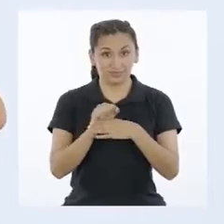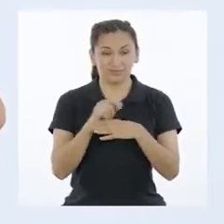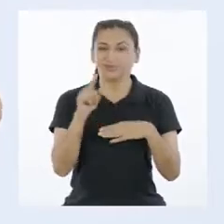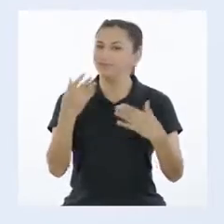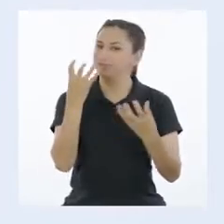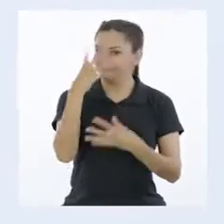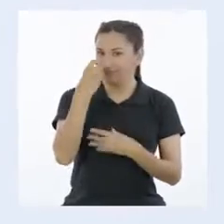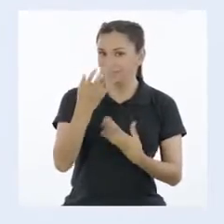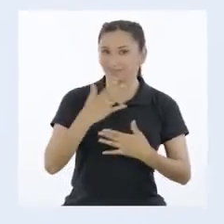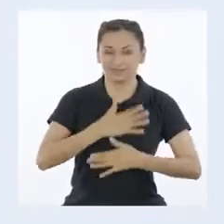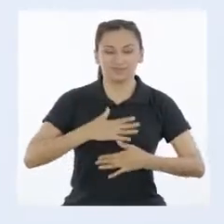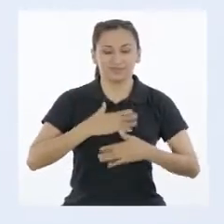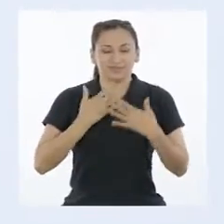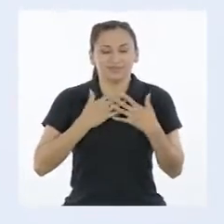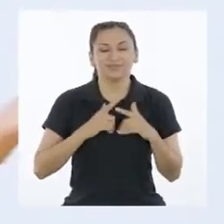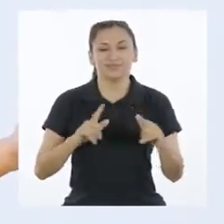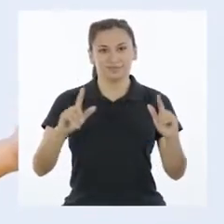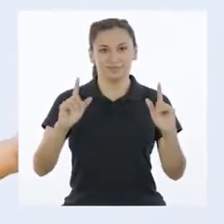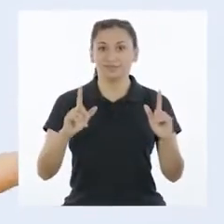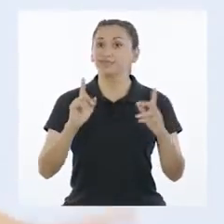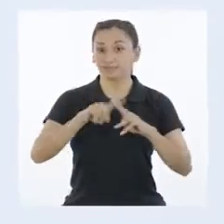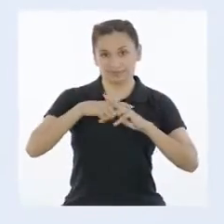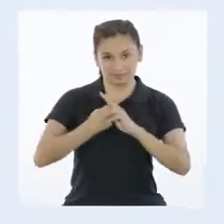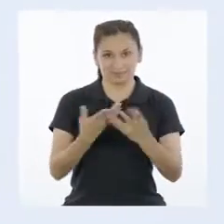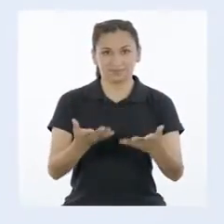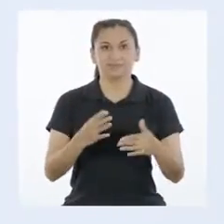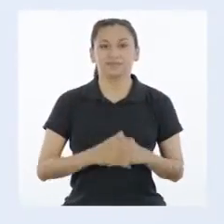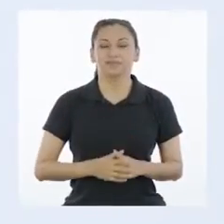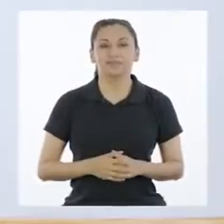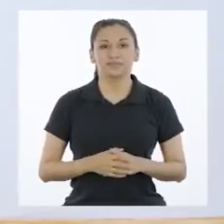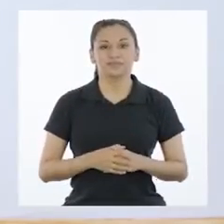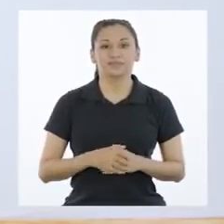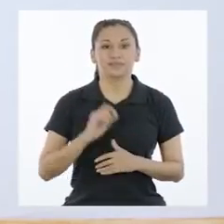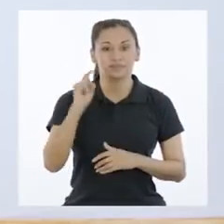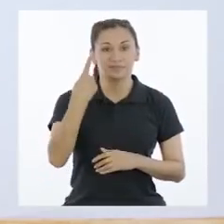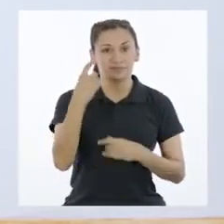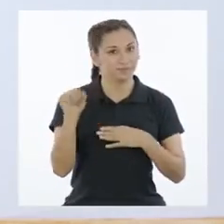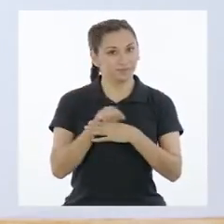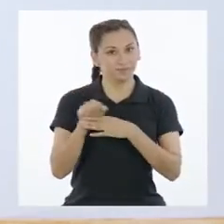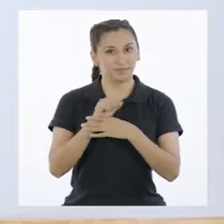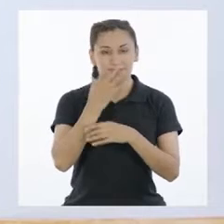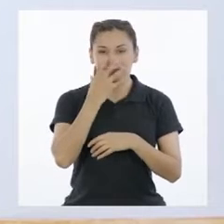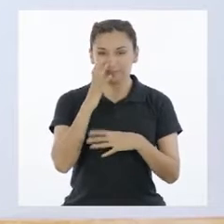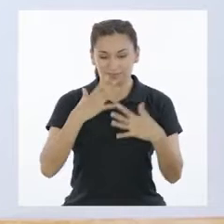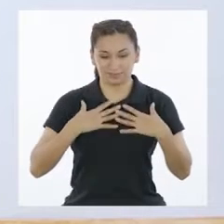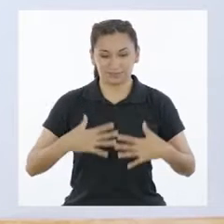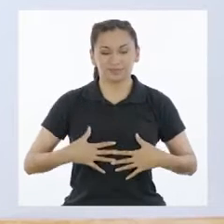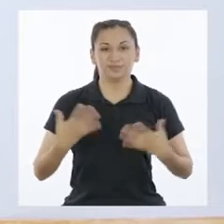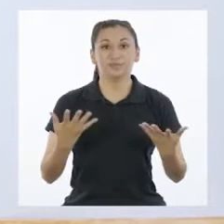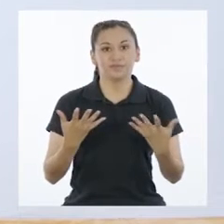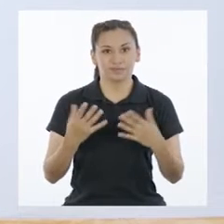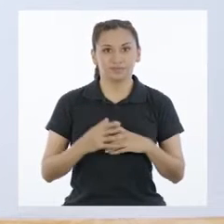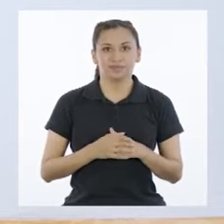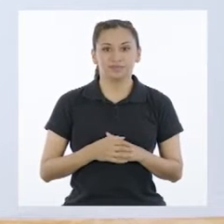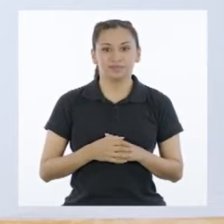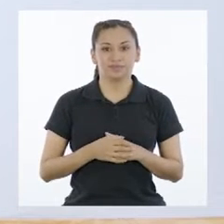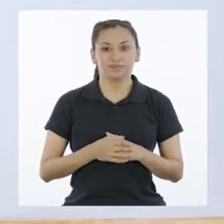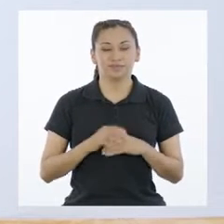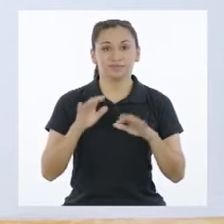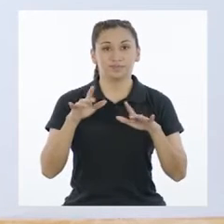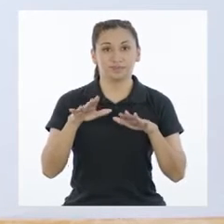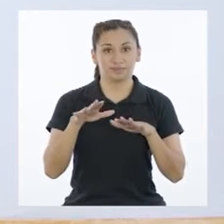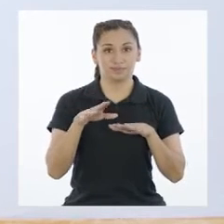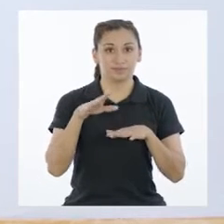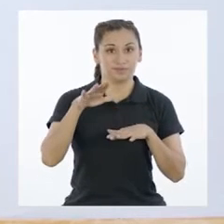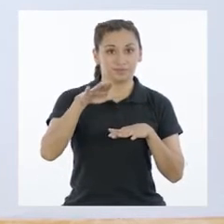practicado? Es muy divertido y liberador. Comencemos. Bien. El primer ejercicio de calentamiento consiste en colocar